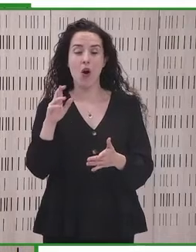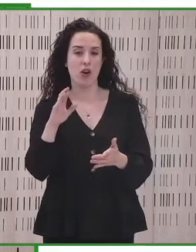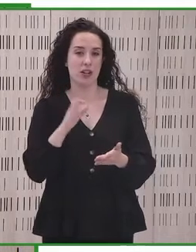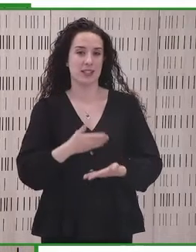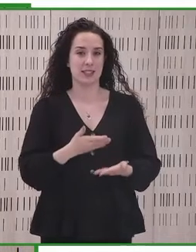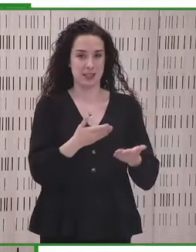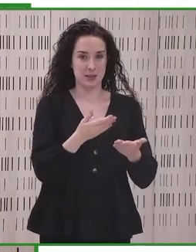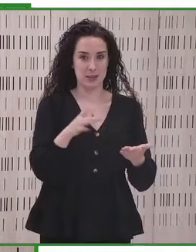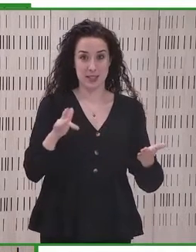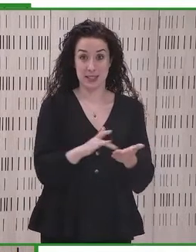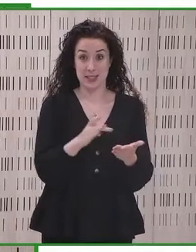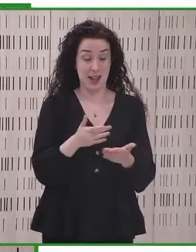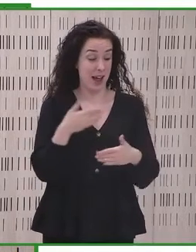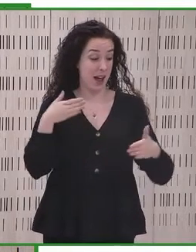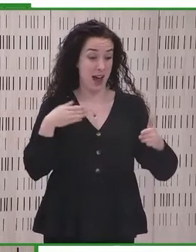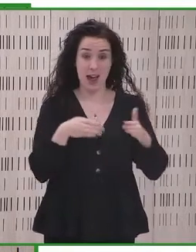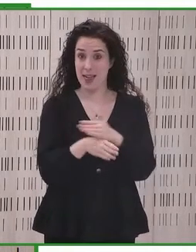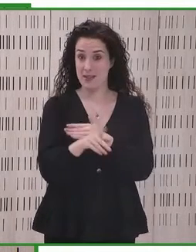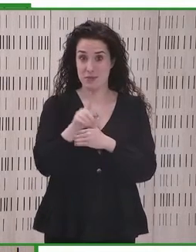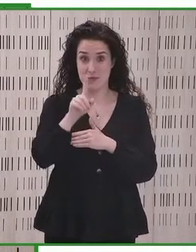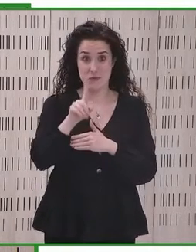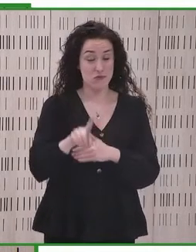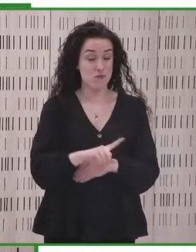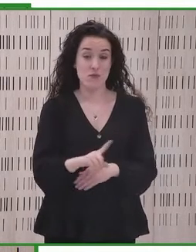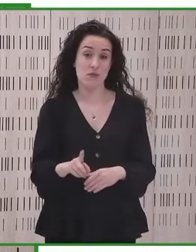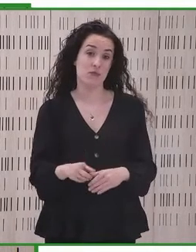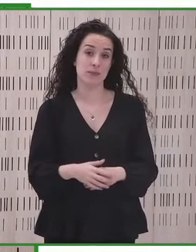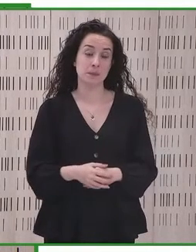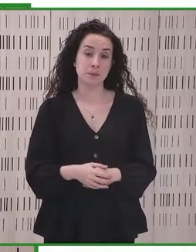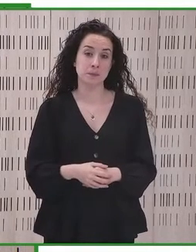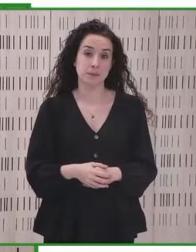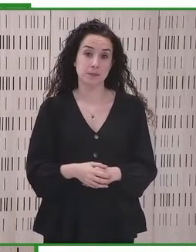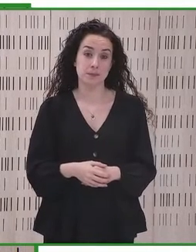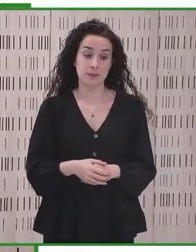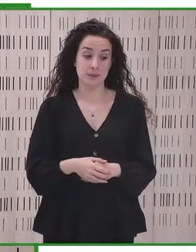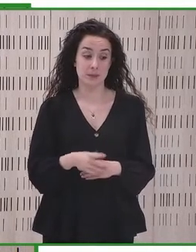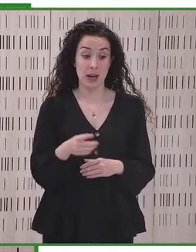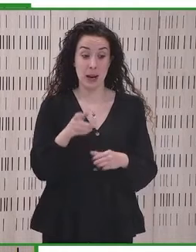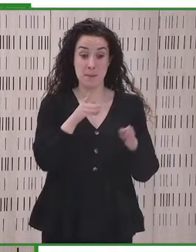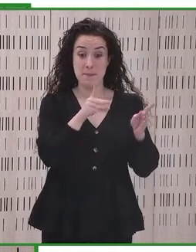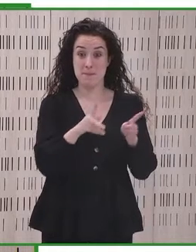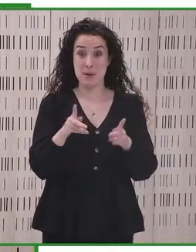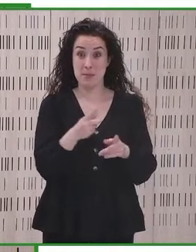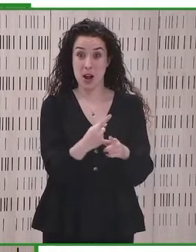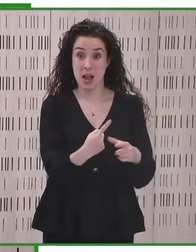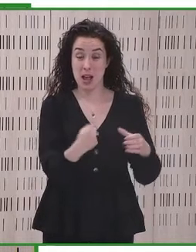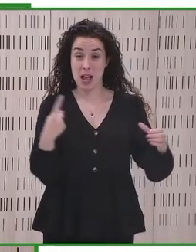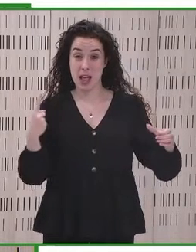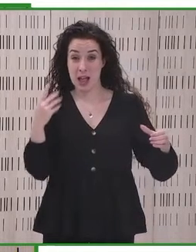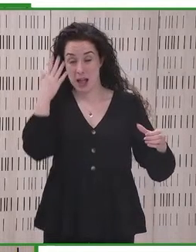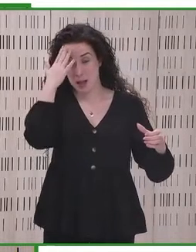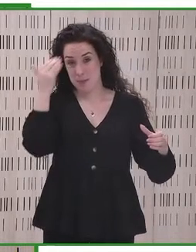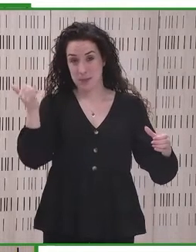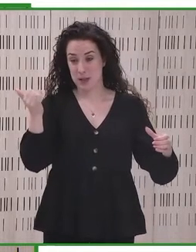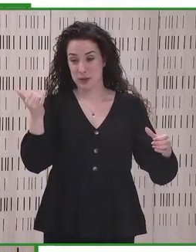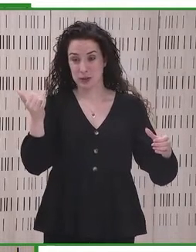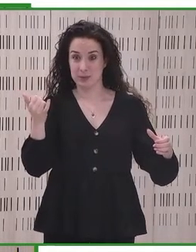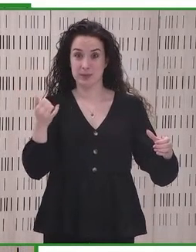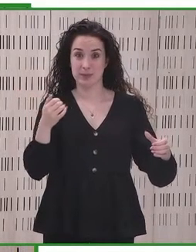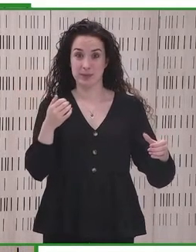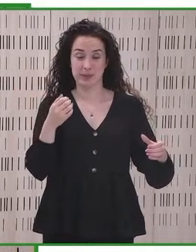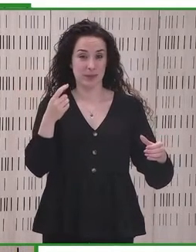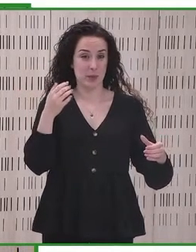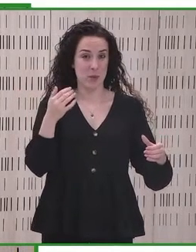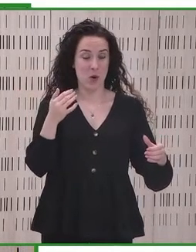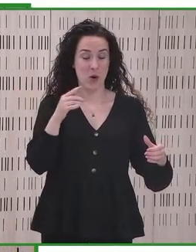no son accesibles para ellas. Son discriminadas porque no están alfabetizadas